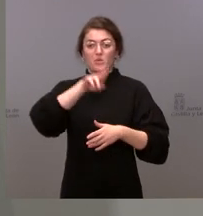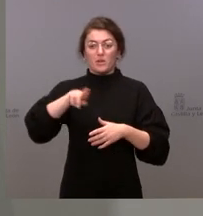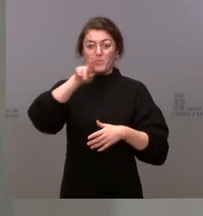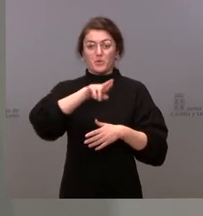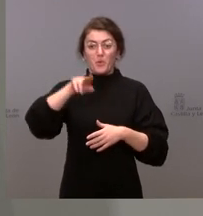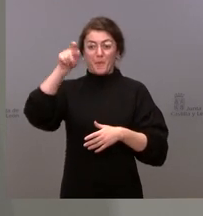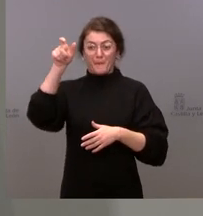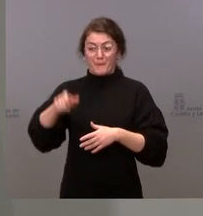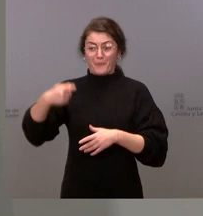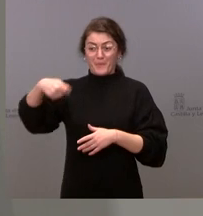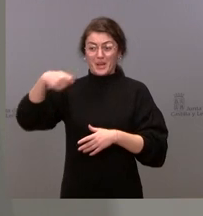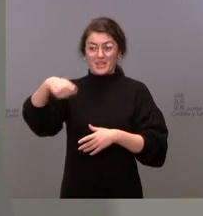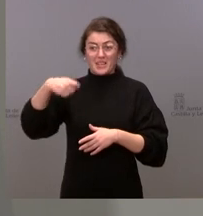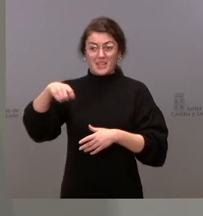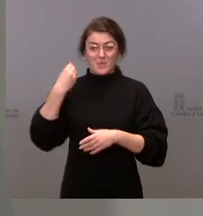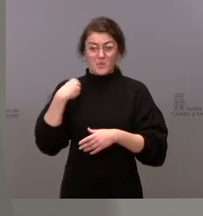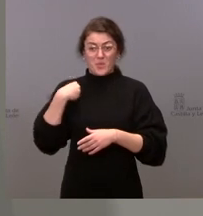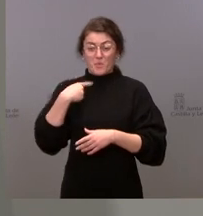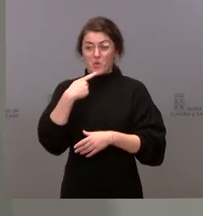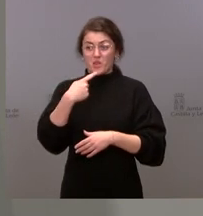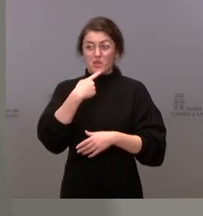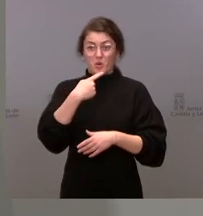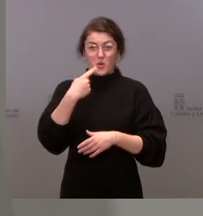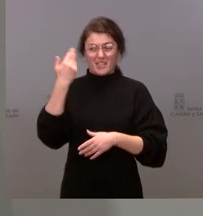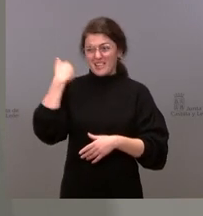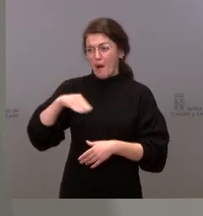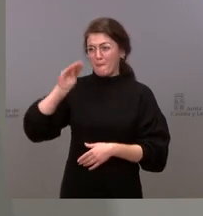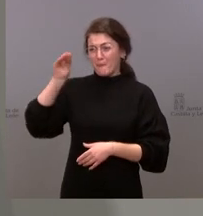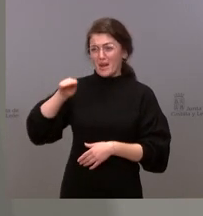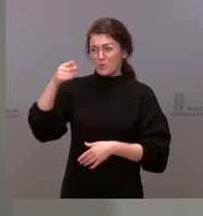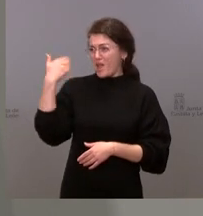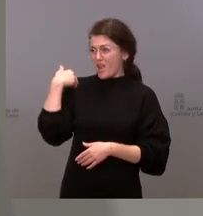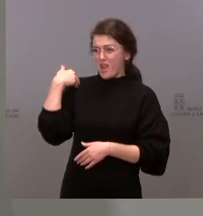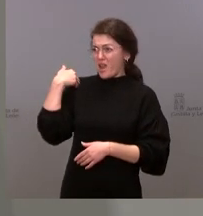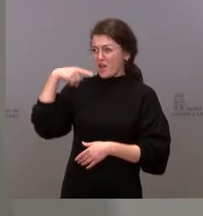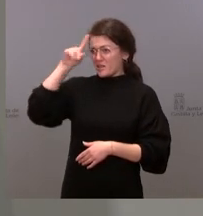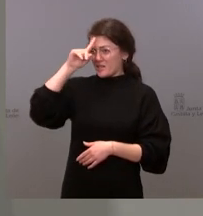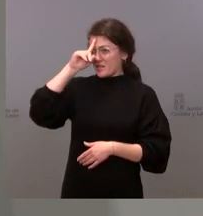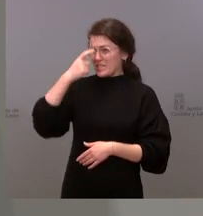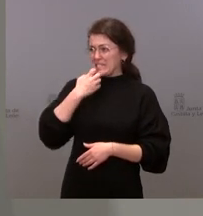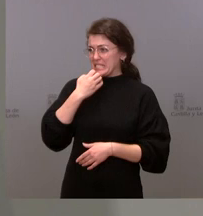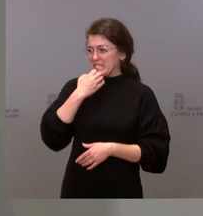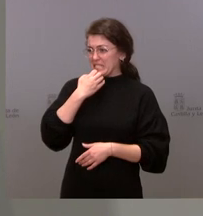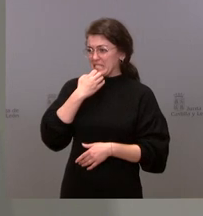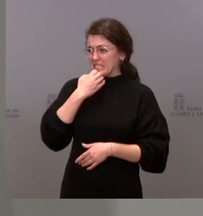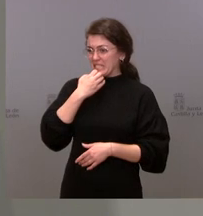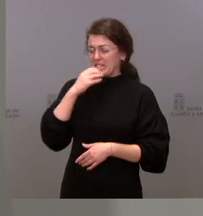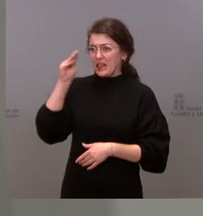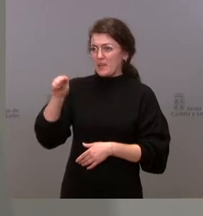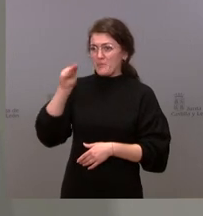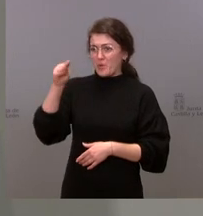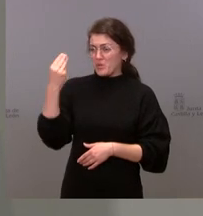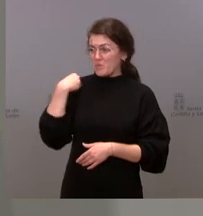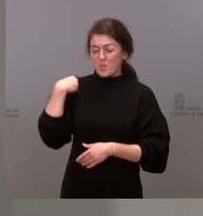enésima vez, que le han hecho esta misma pregunta, creo que en el día de ayer, si no me falla la memoria, también relacionada con la